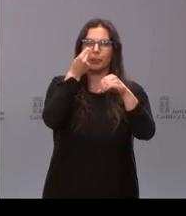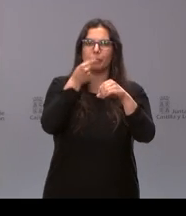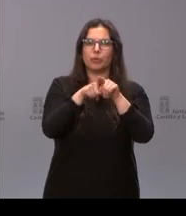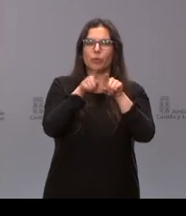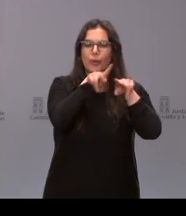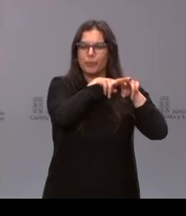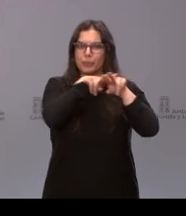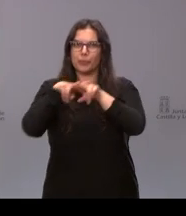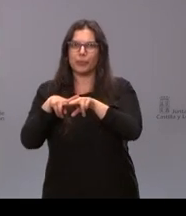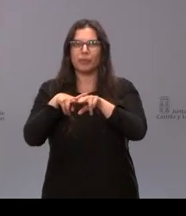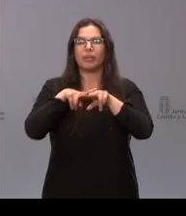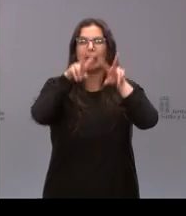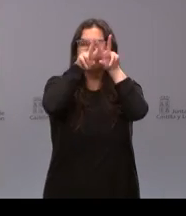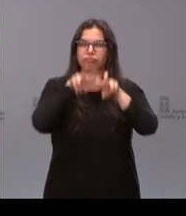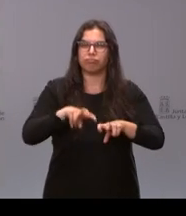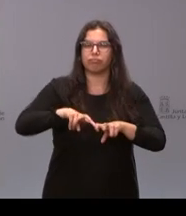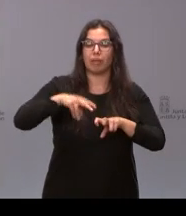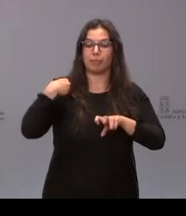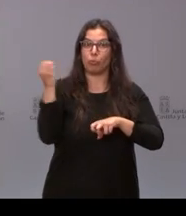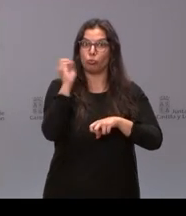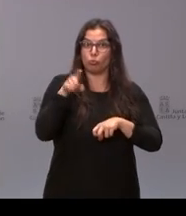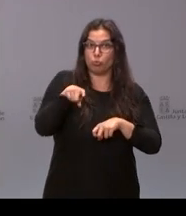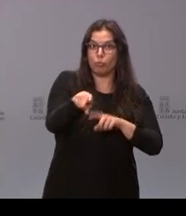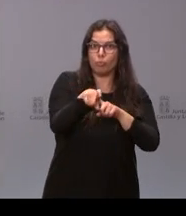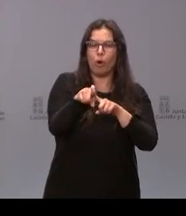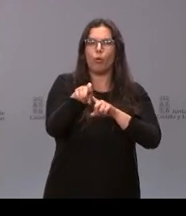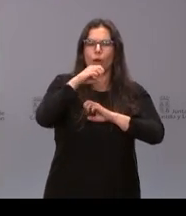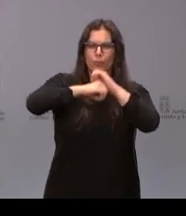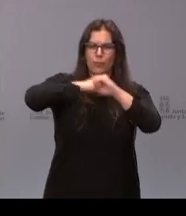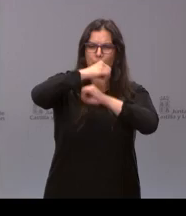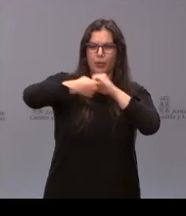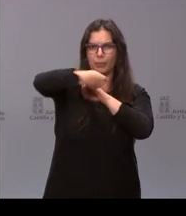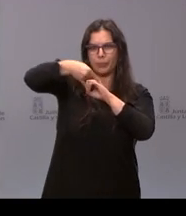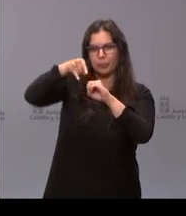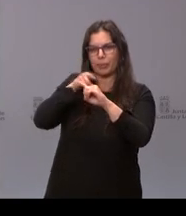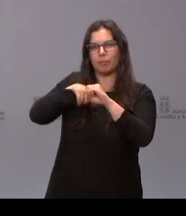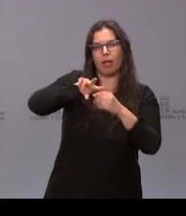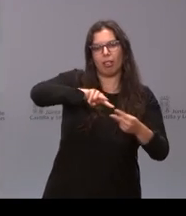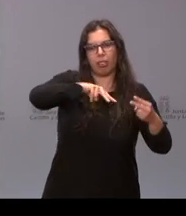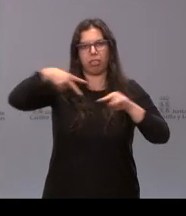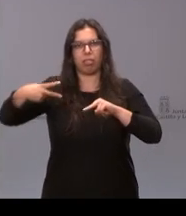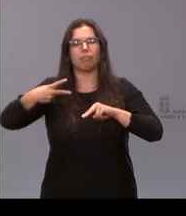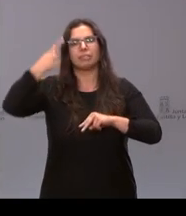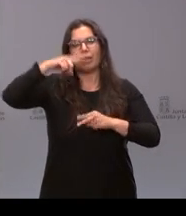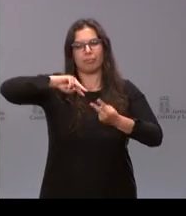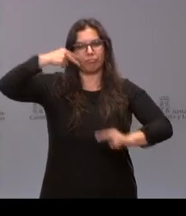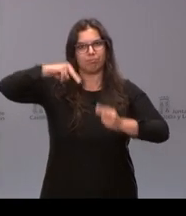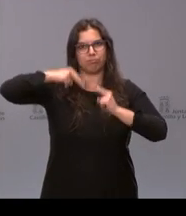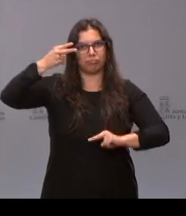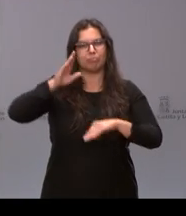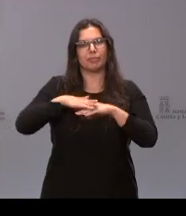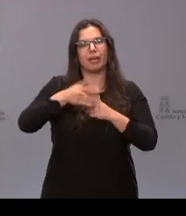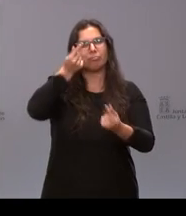realiza el análisis molecular de los tumores mediante tecnología nuclear, ofreciendo así una medicina personalizada y de precisión.